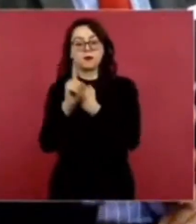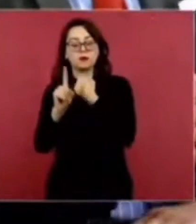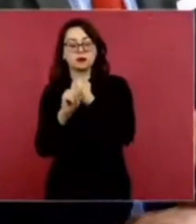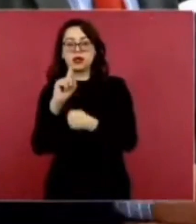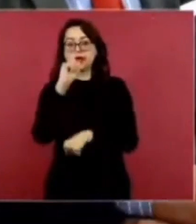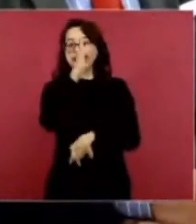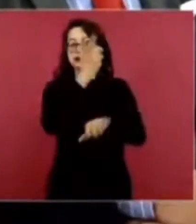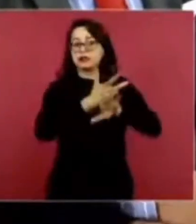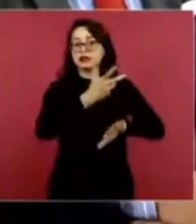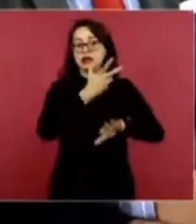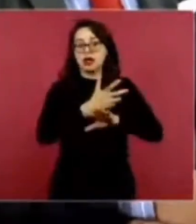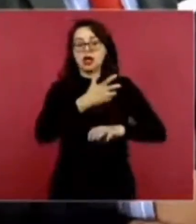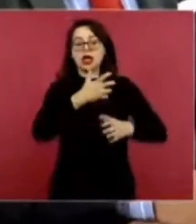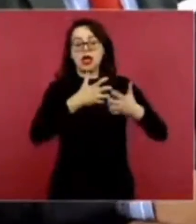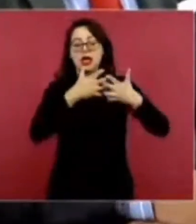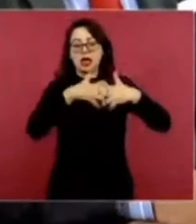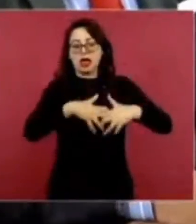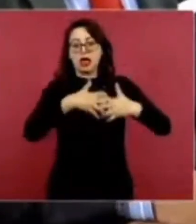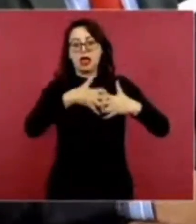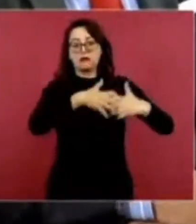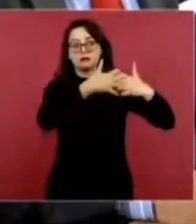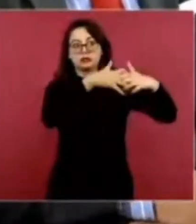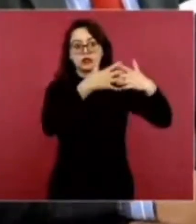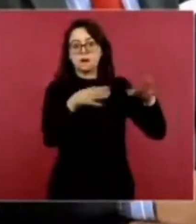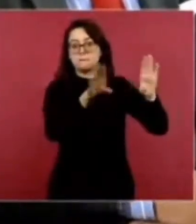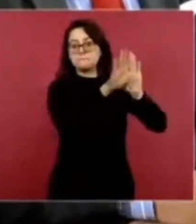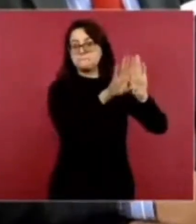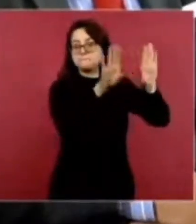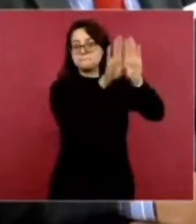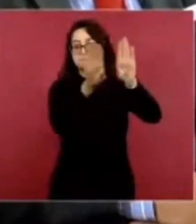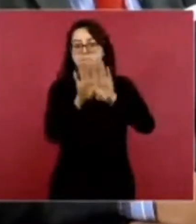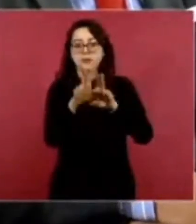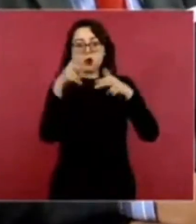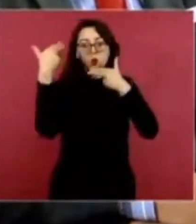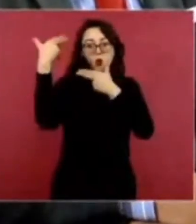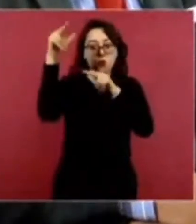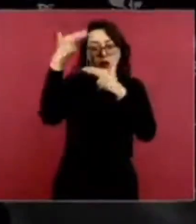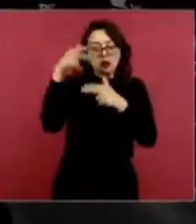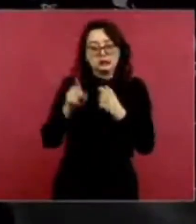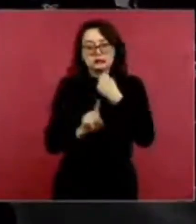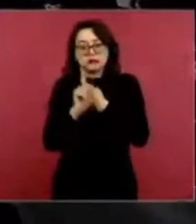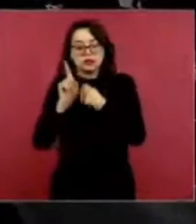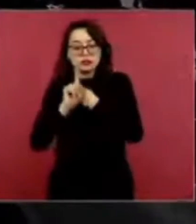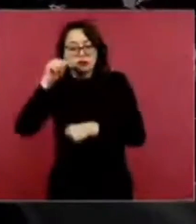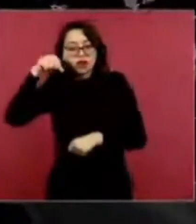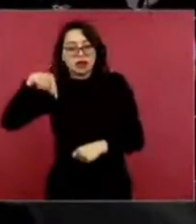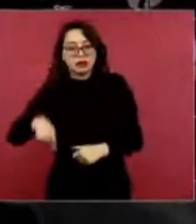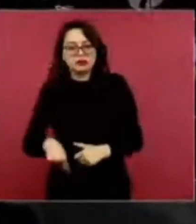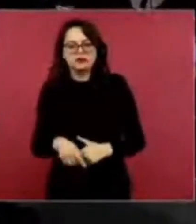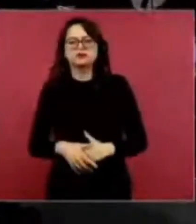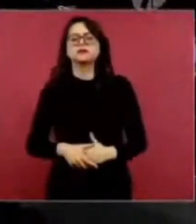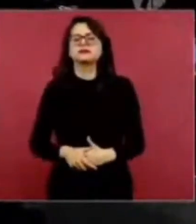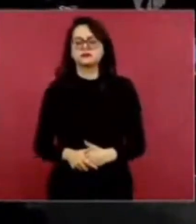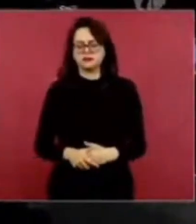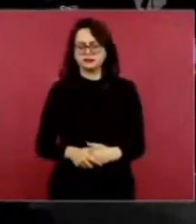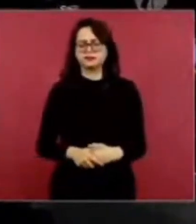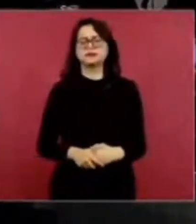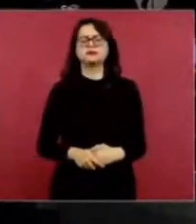están en Estados Unidos están afectando aquí en México. Sí. Sí, sí se habló sobre ese tema. Sí, pero no